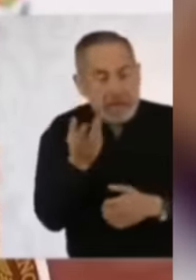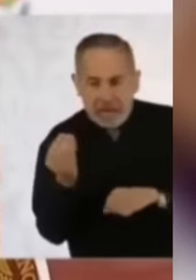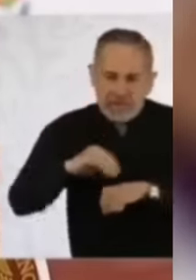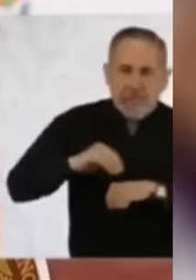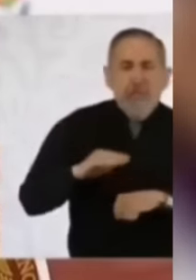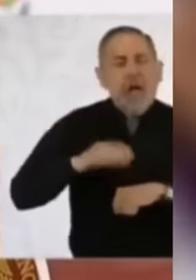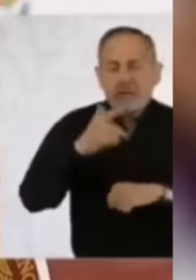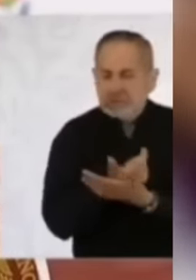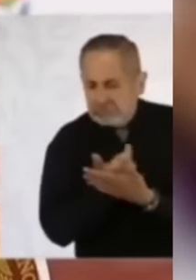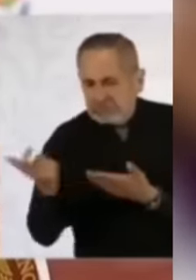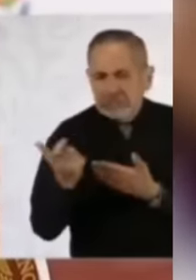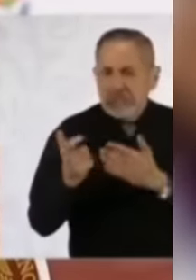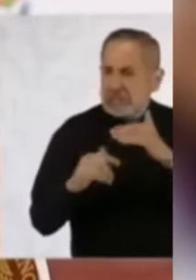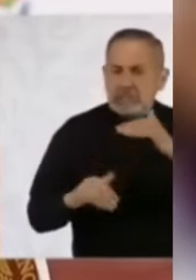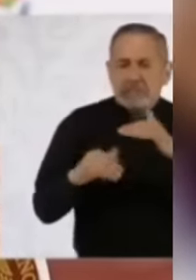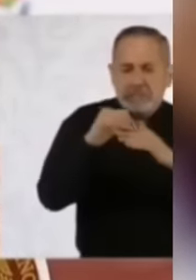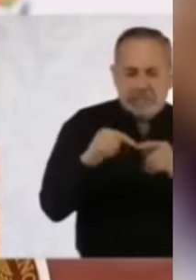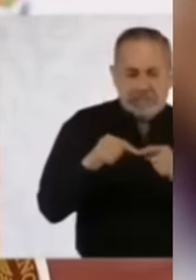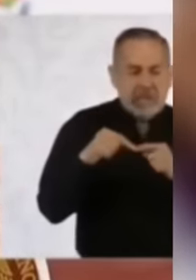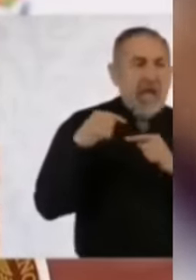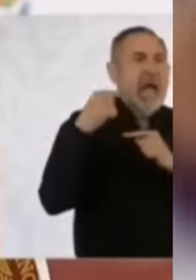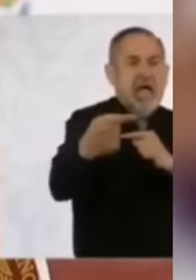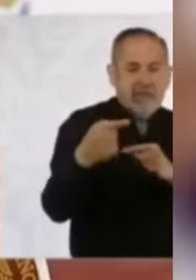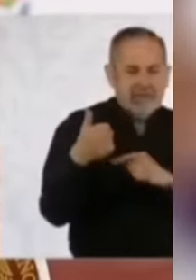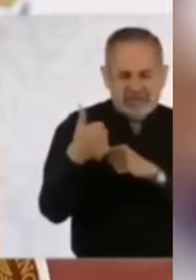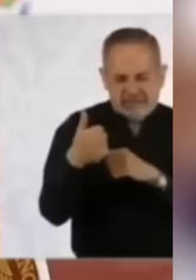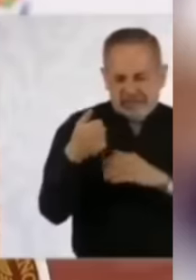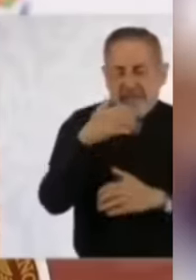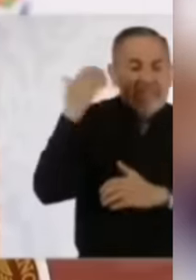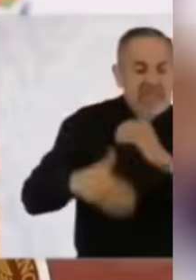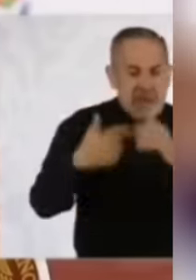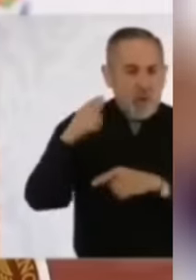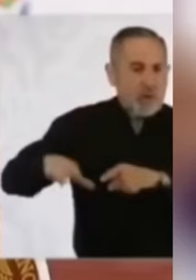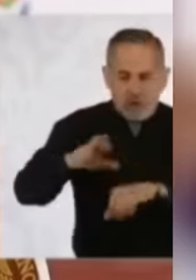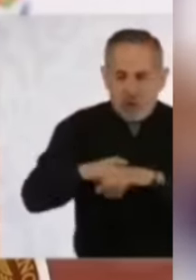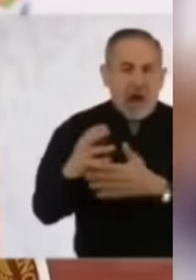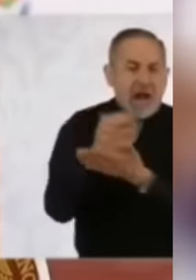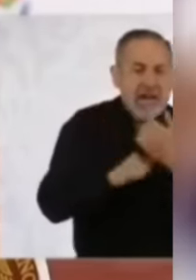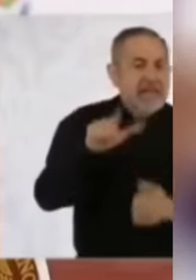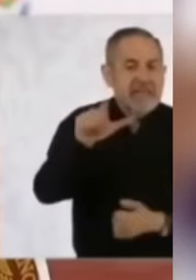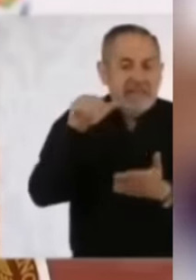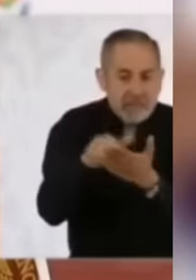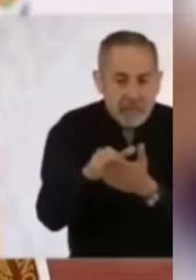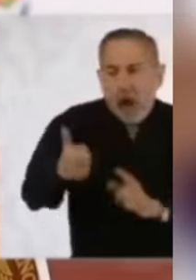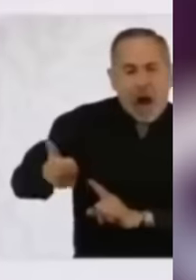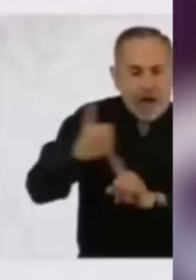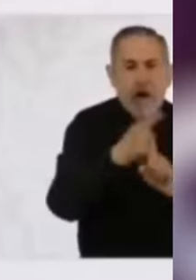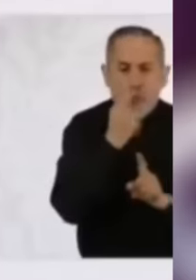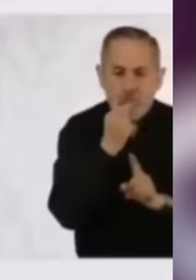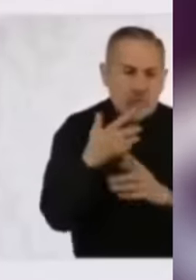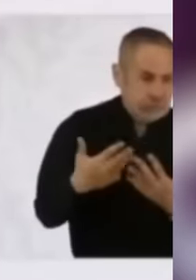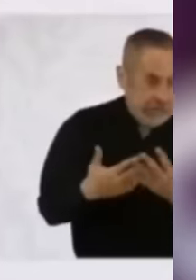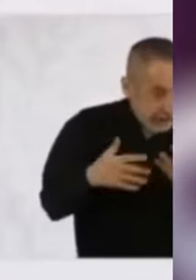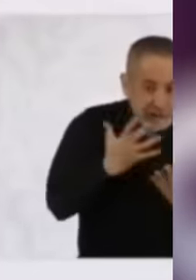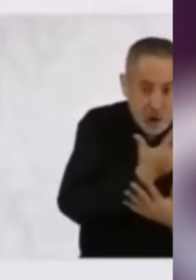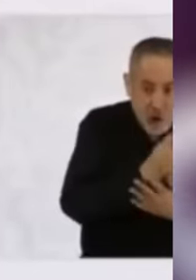hasta que termine el sexenio del gobernador a diecisiete mil pesos mensuales. Es un incremento muy